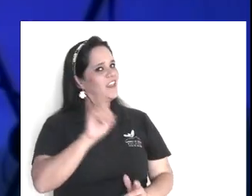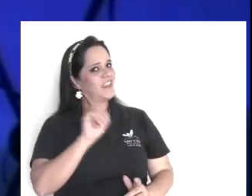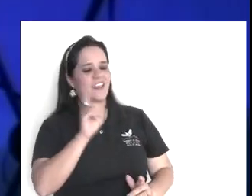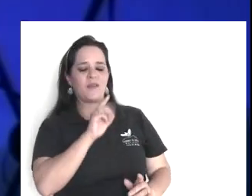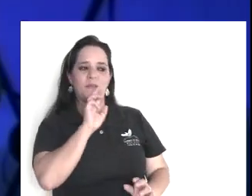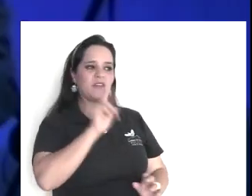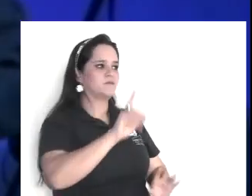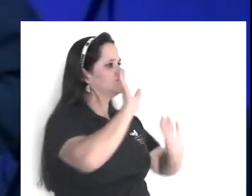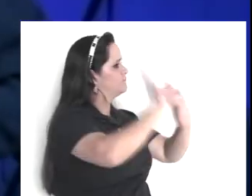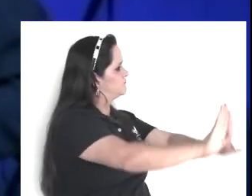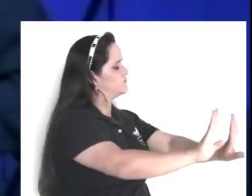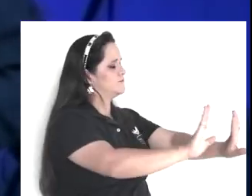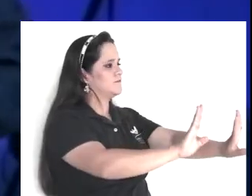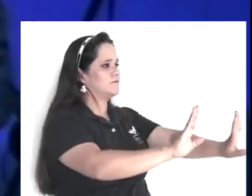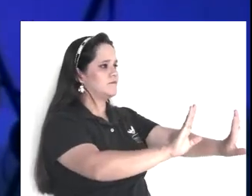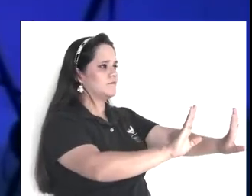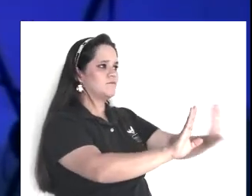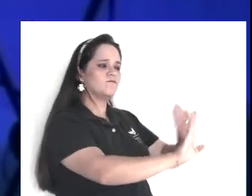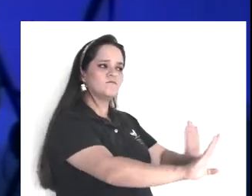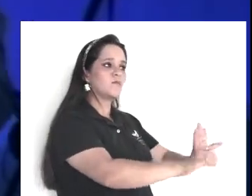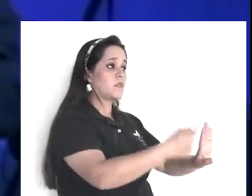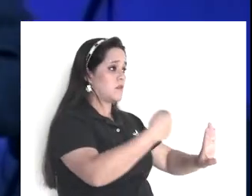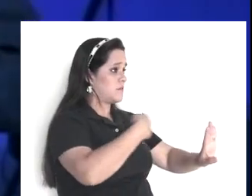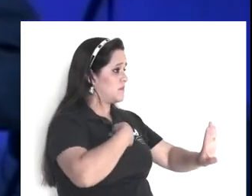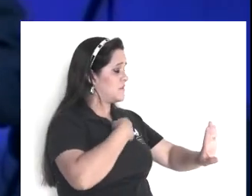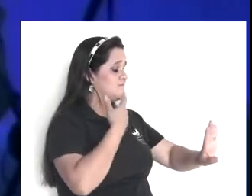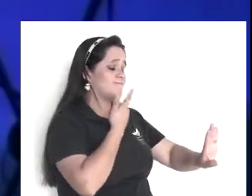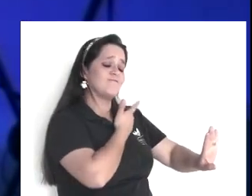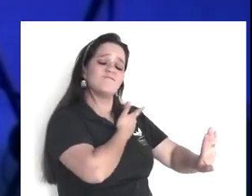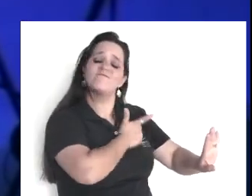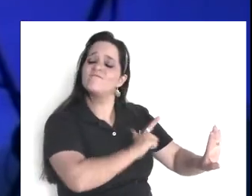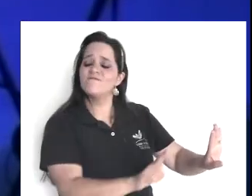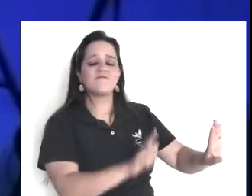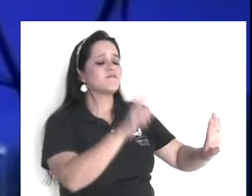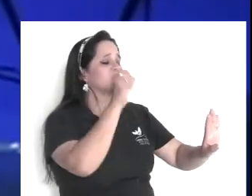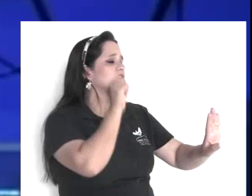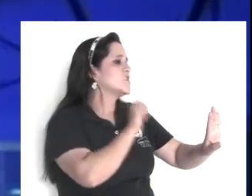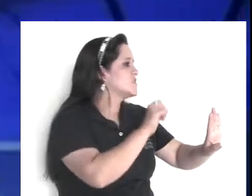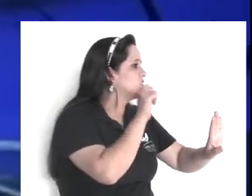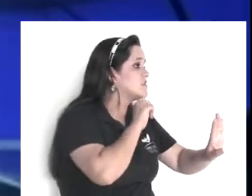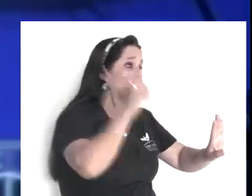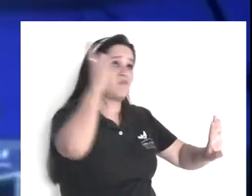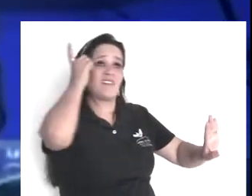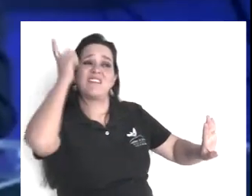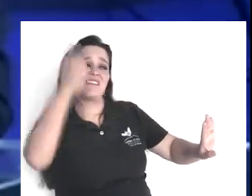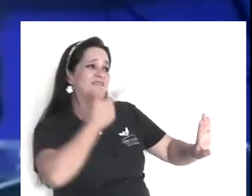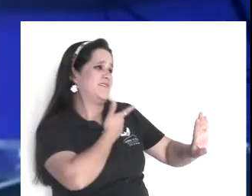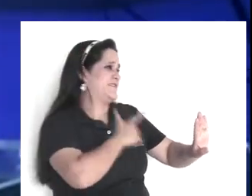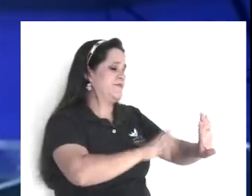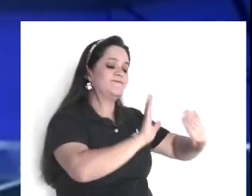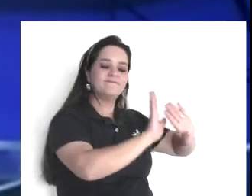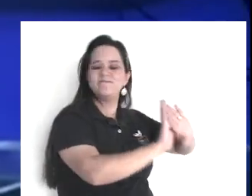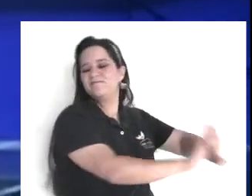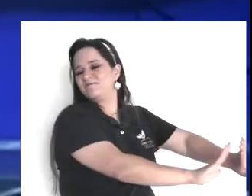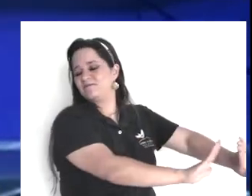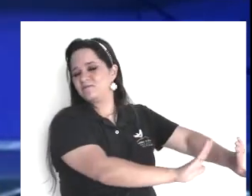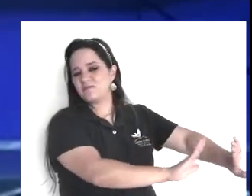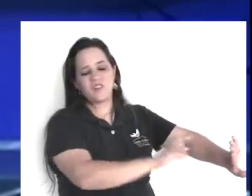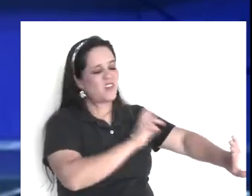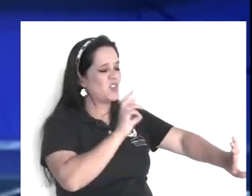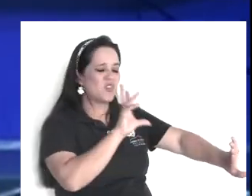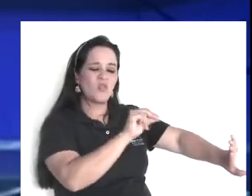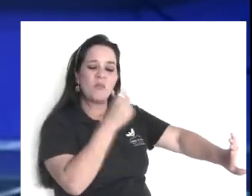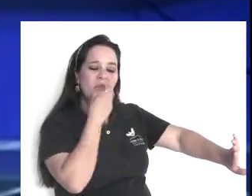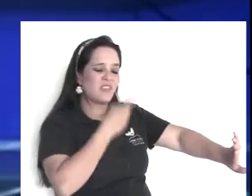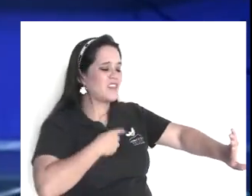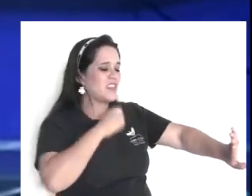en la versión moderna, dice, no propagarás falso rumor, otra